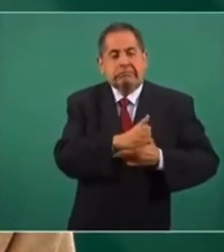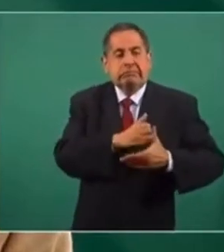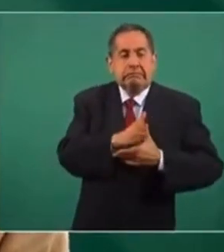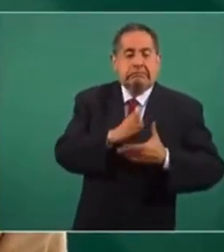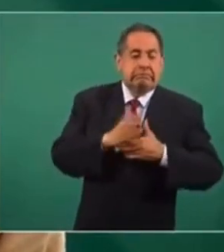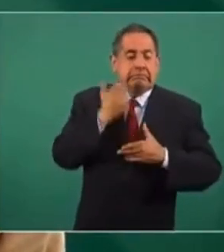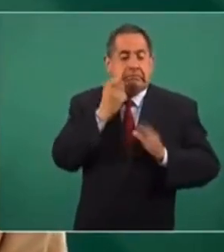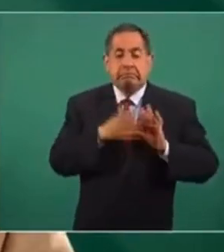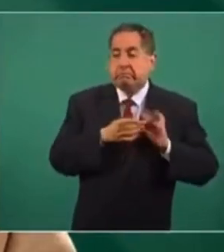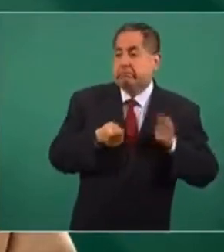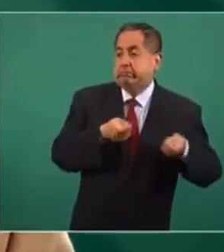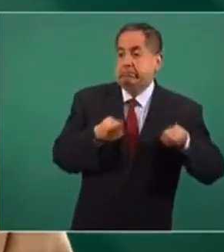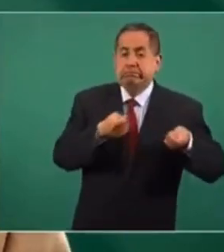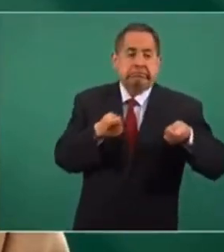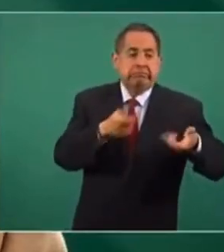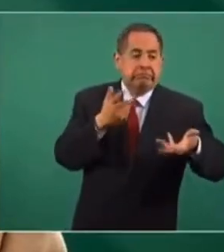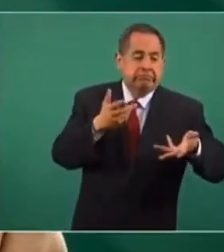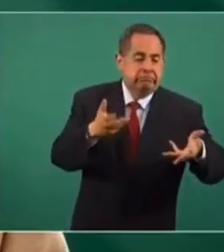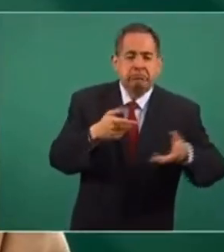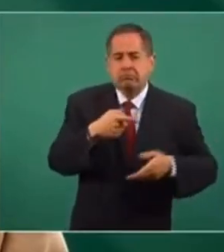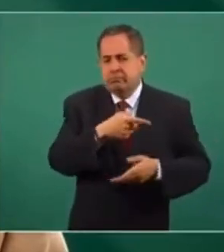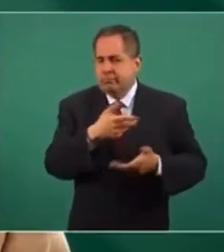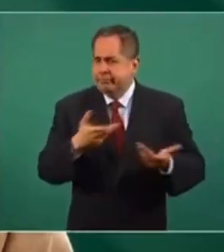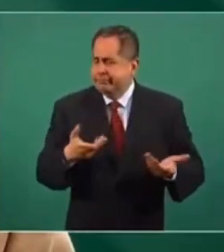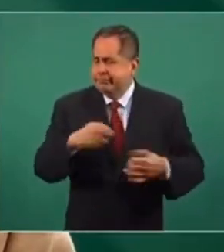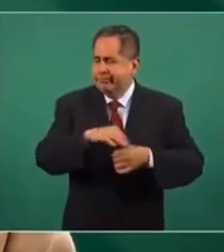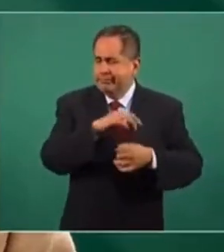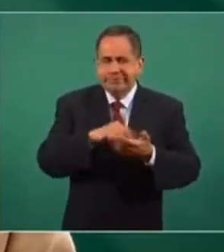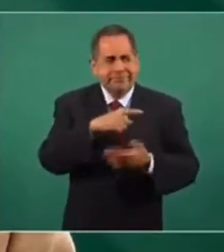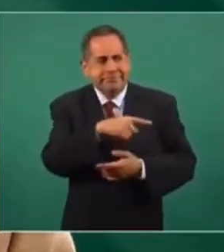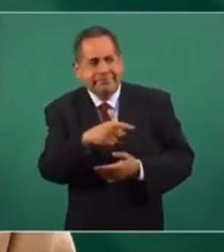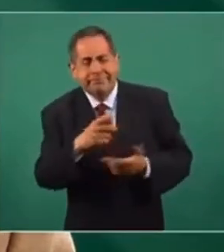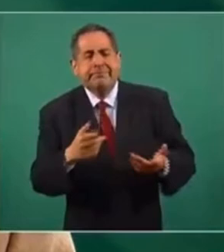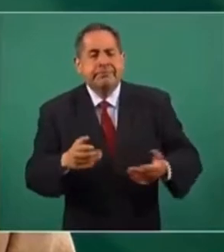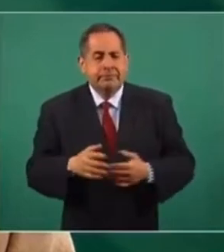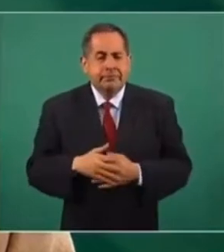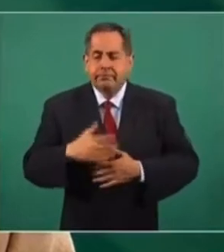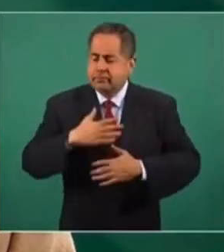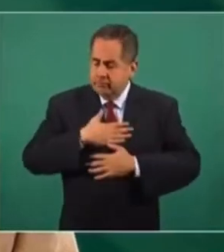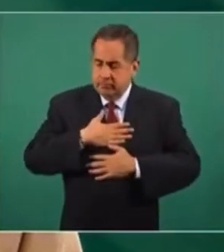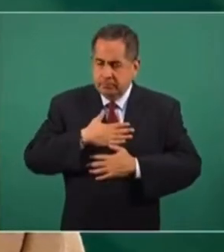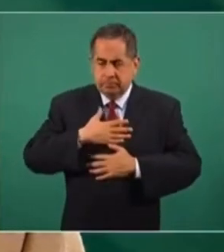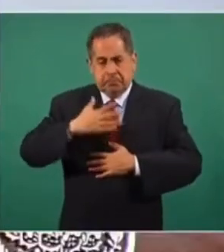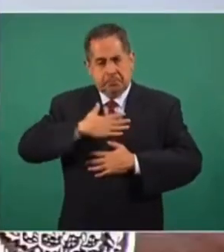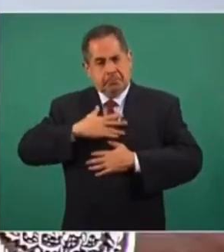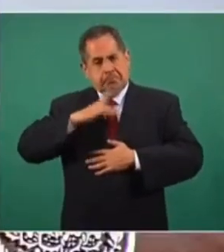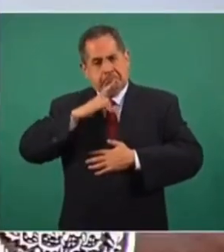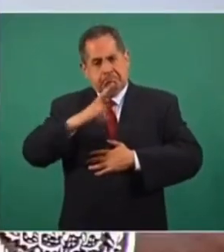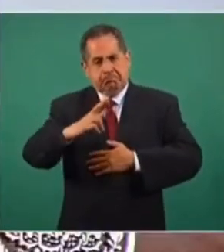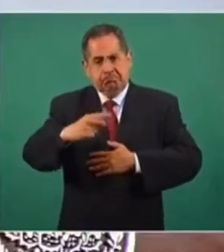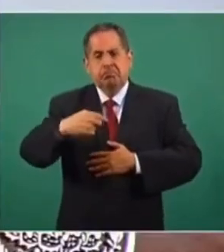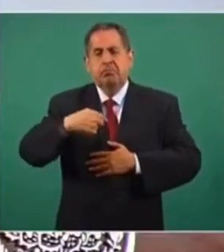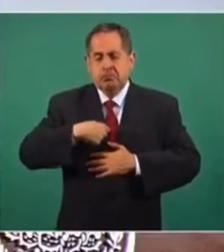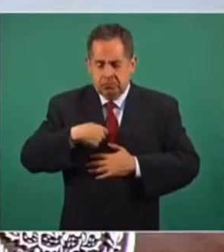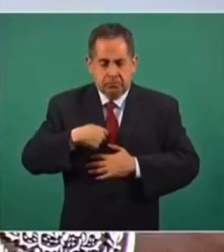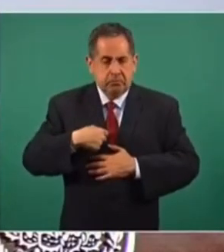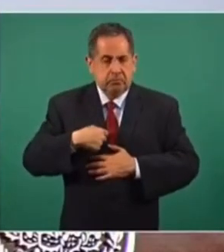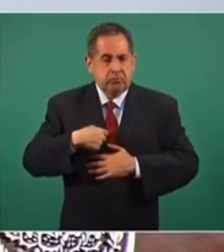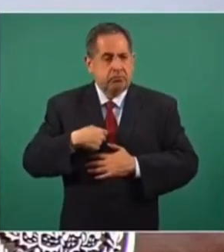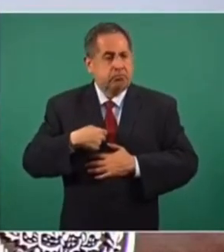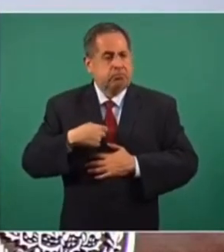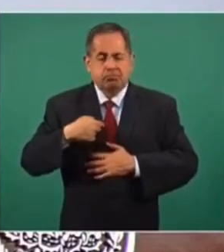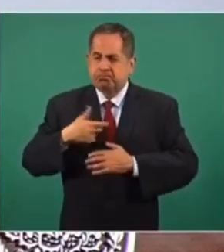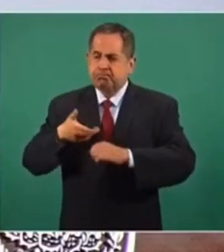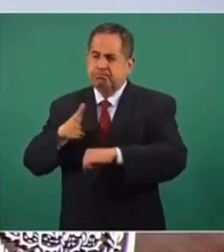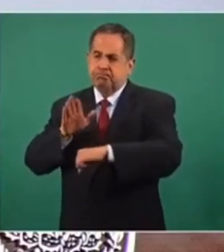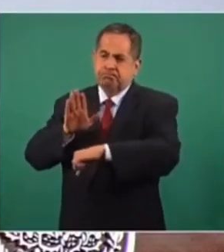intervinieron en estos procesos electorales y mi contestación y mi, digamos, mi